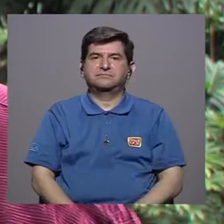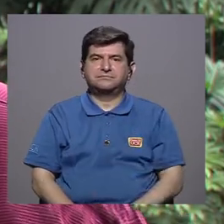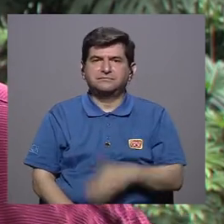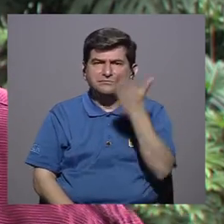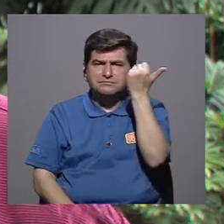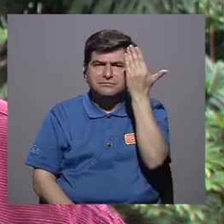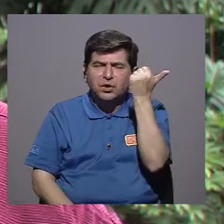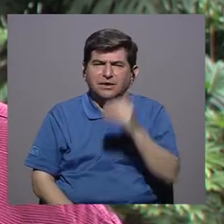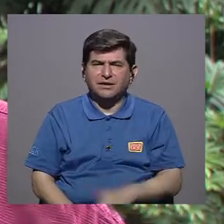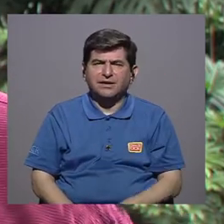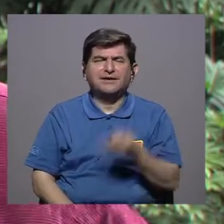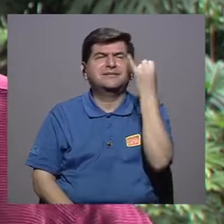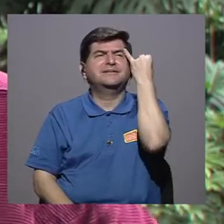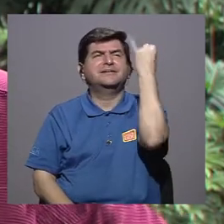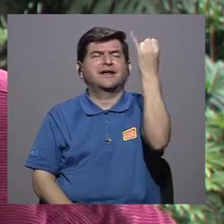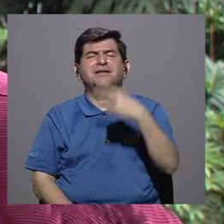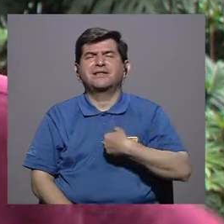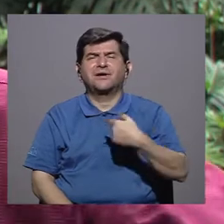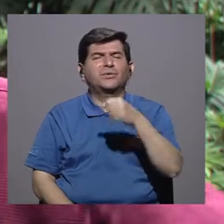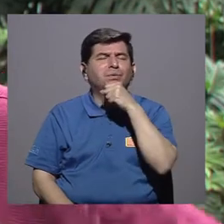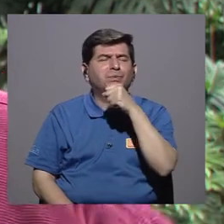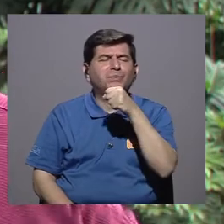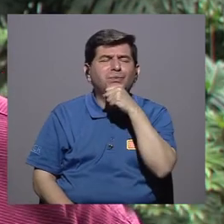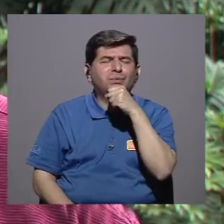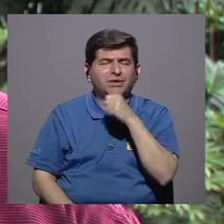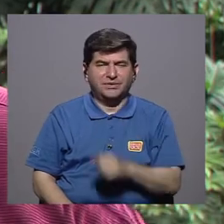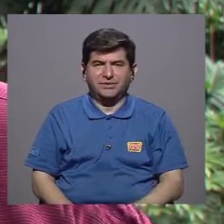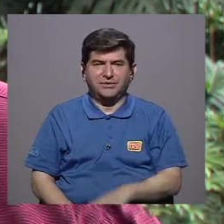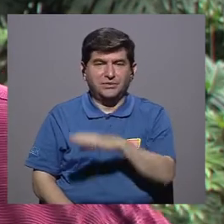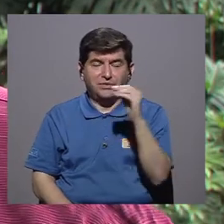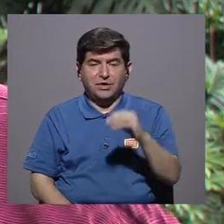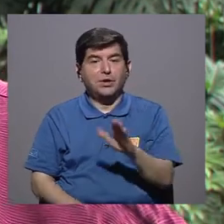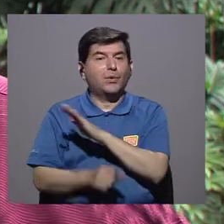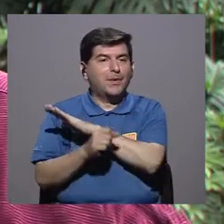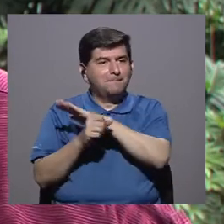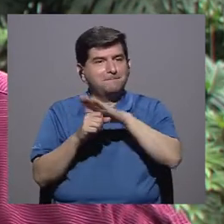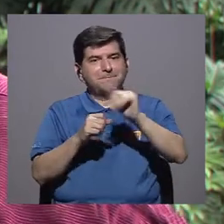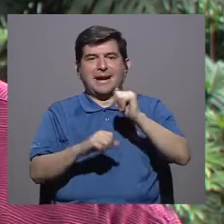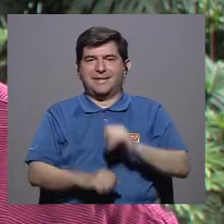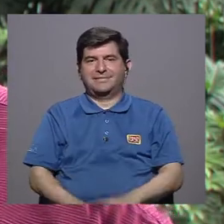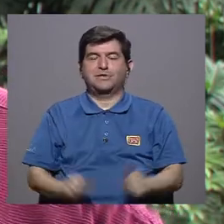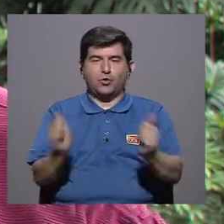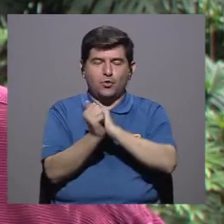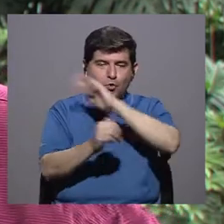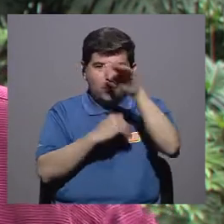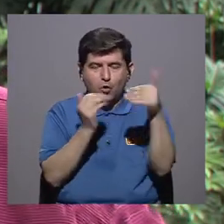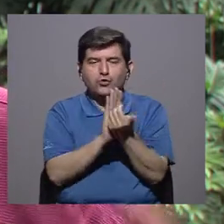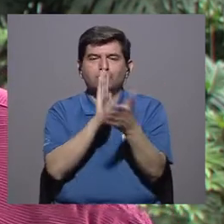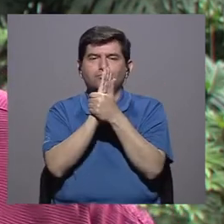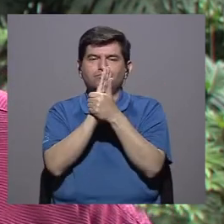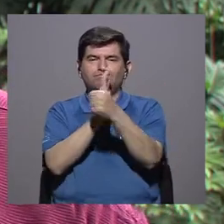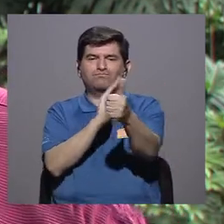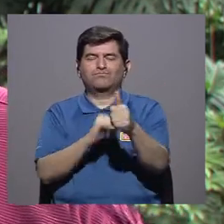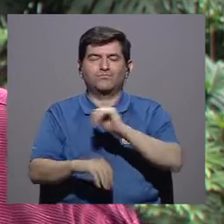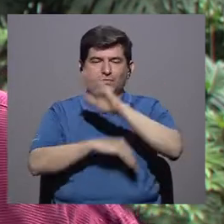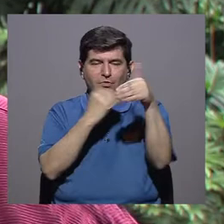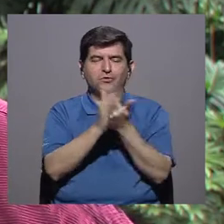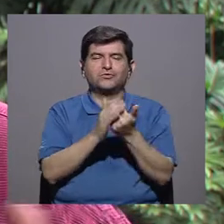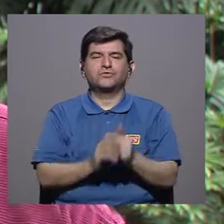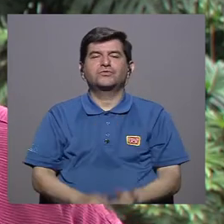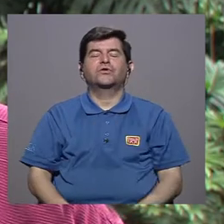óptimo, porque la idea es llegar a viejo y llegar completo, llegar con todas nuestras